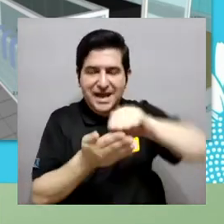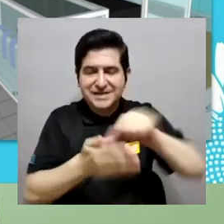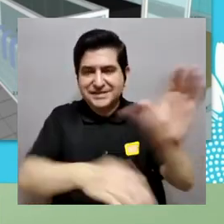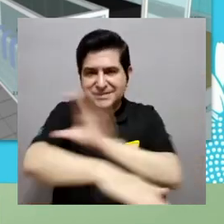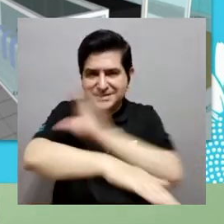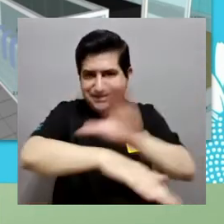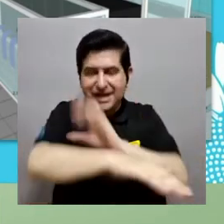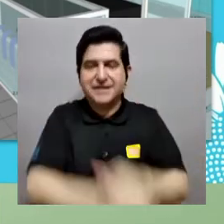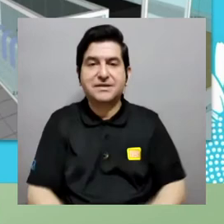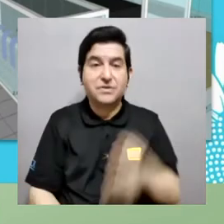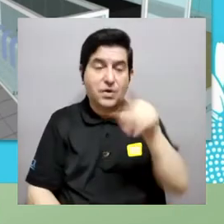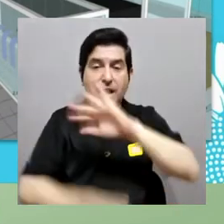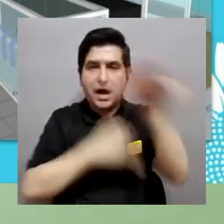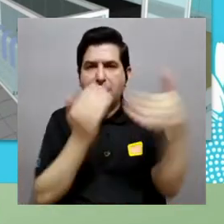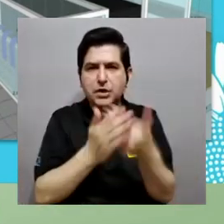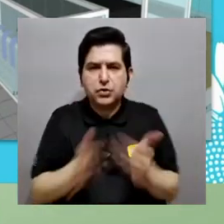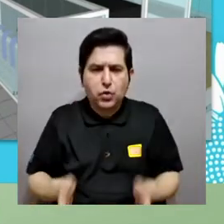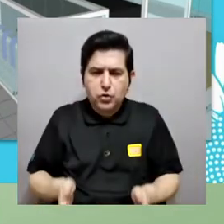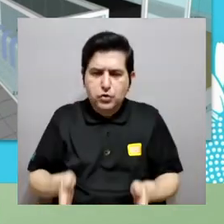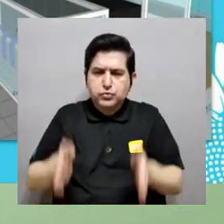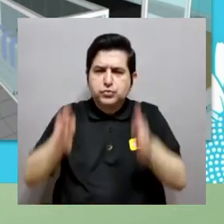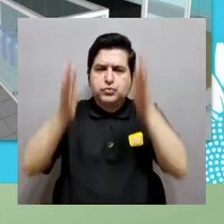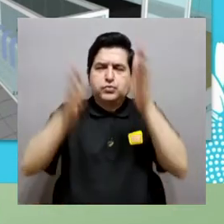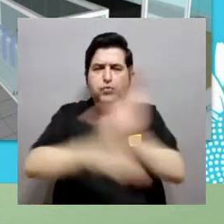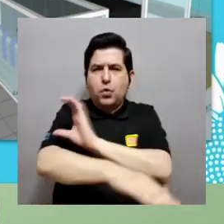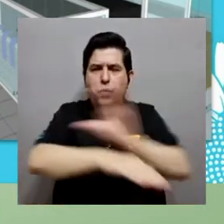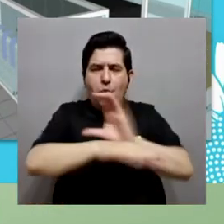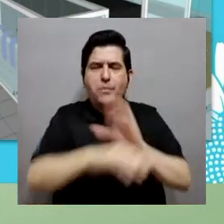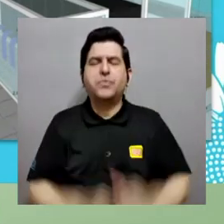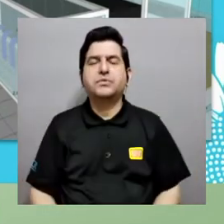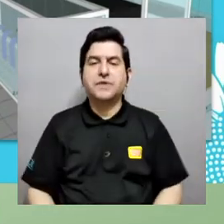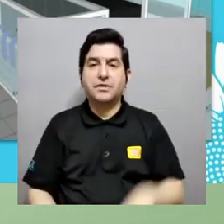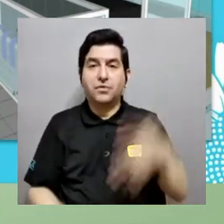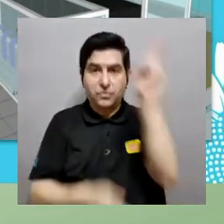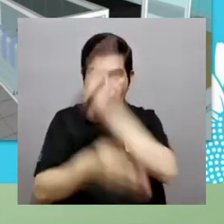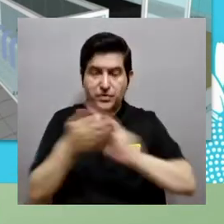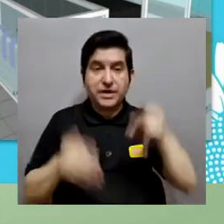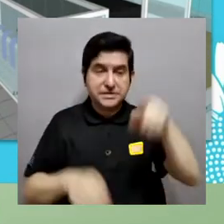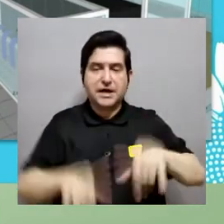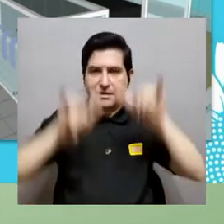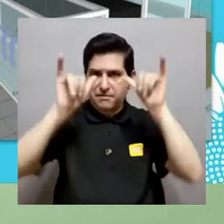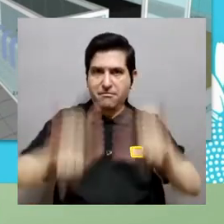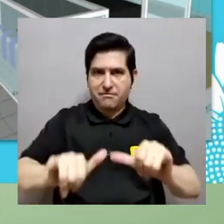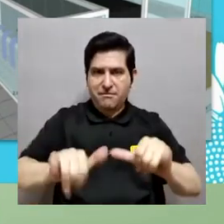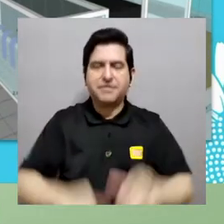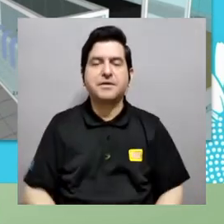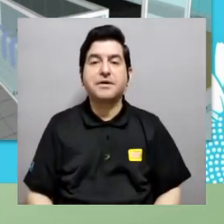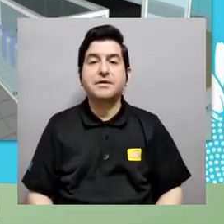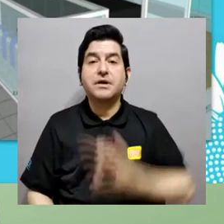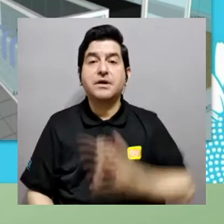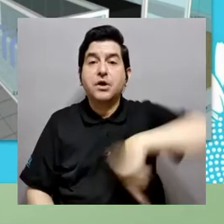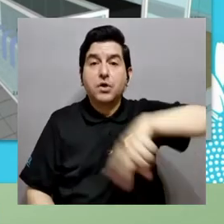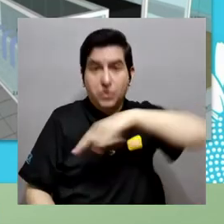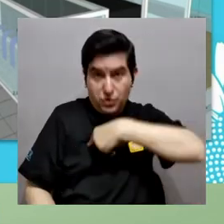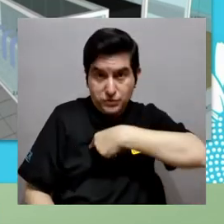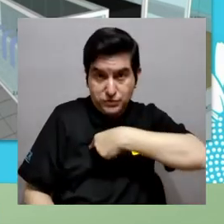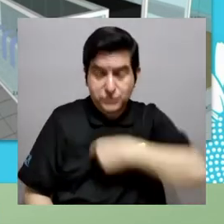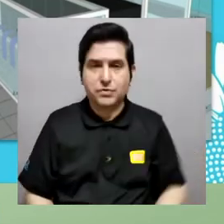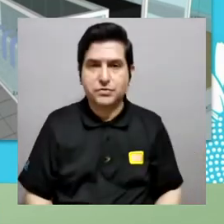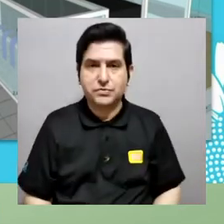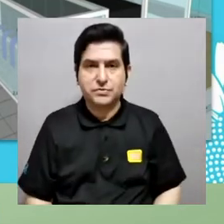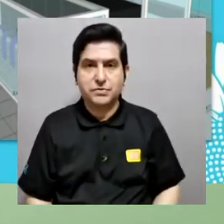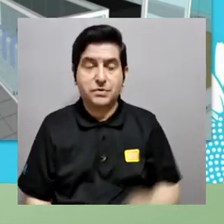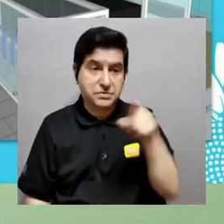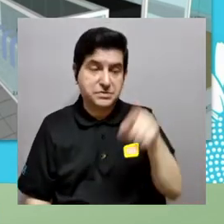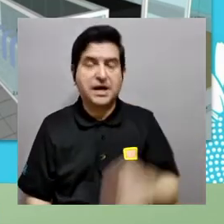edificio del centro informática donde están todos los servidores de la universidad que han podido ser hospedados ahí.